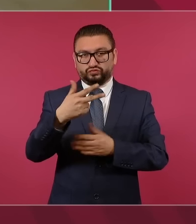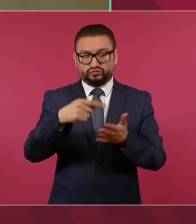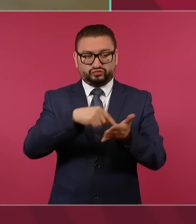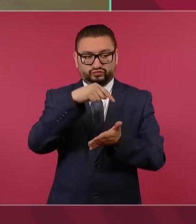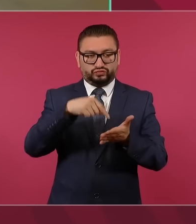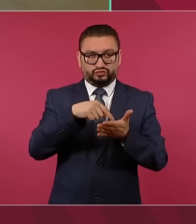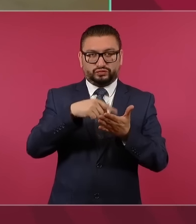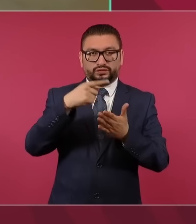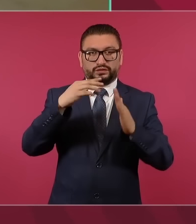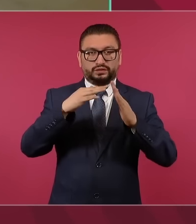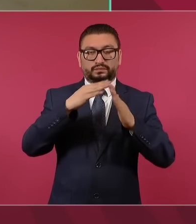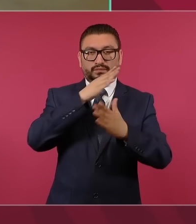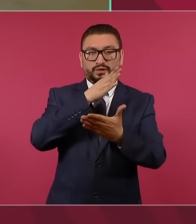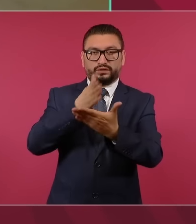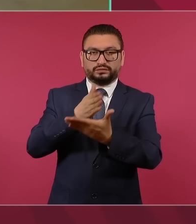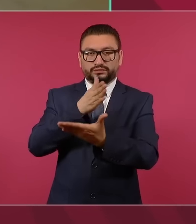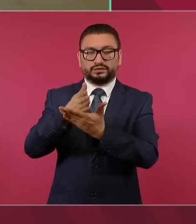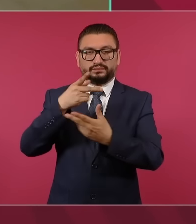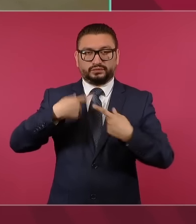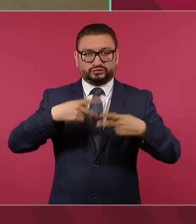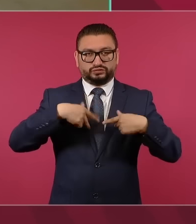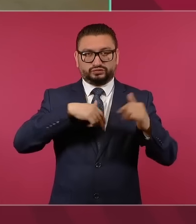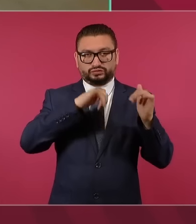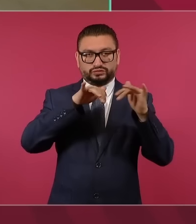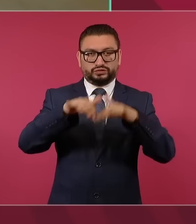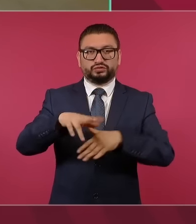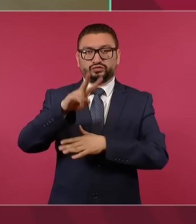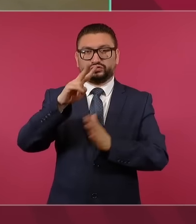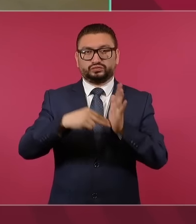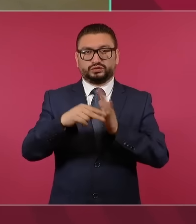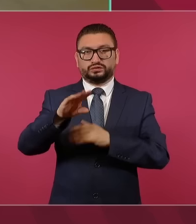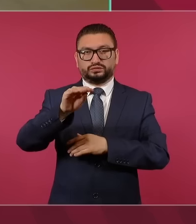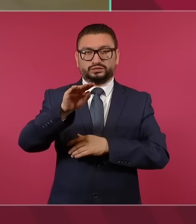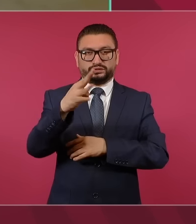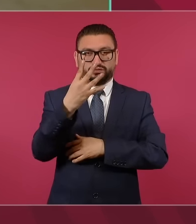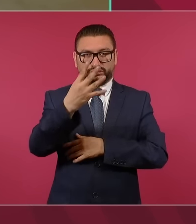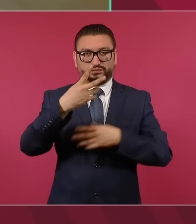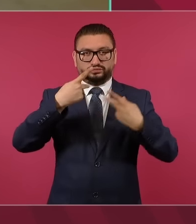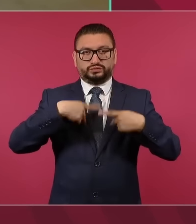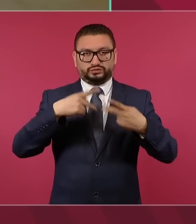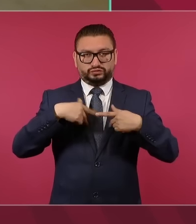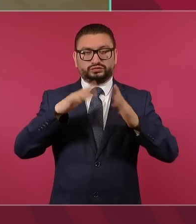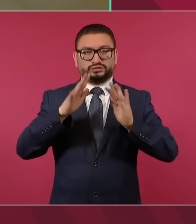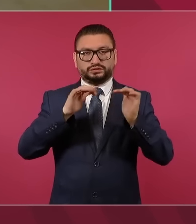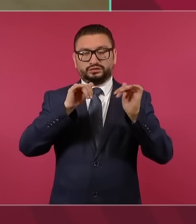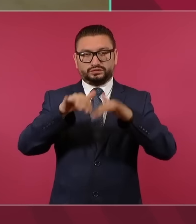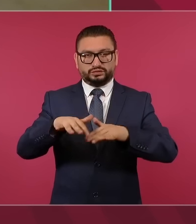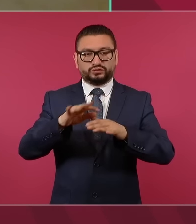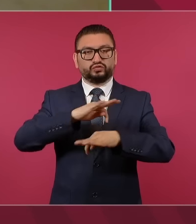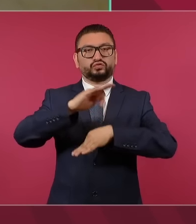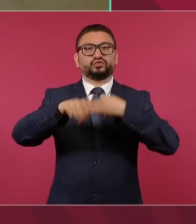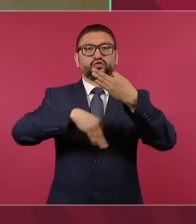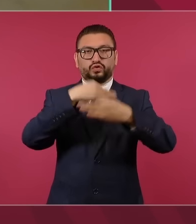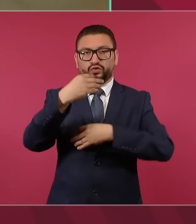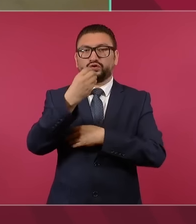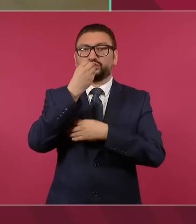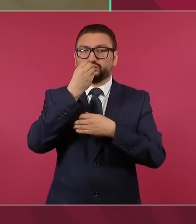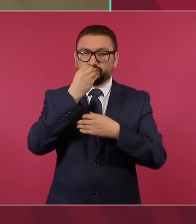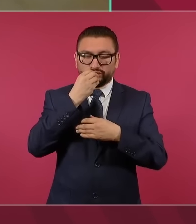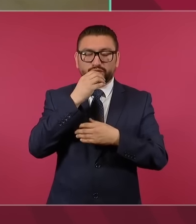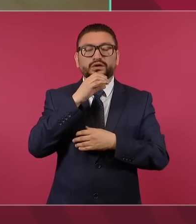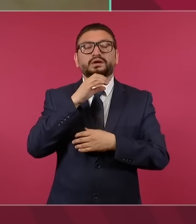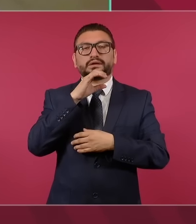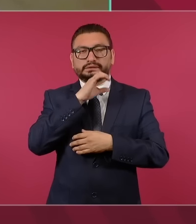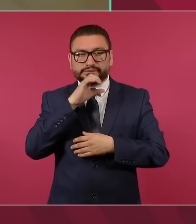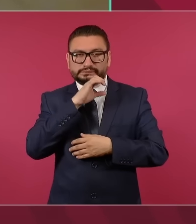temporales y que están albergados 2 mil 94 personas en ellos, que todos tienen comida caliente,